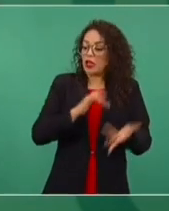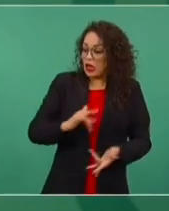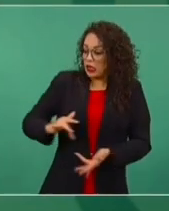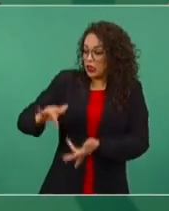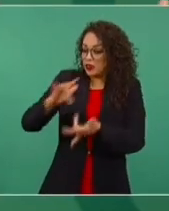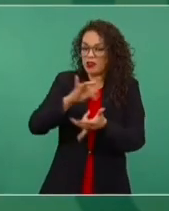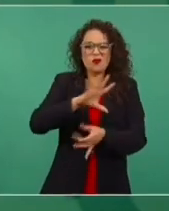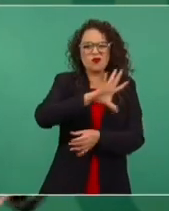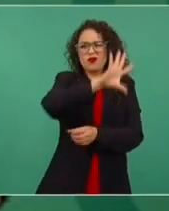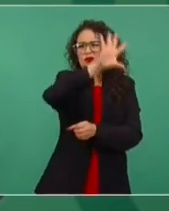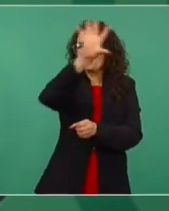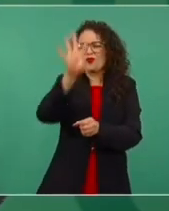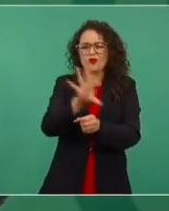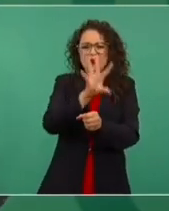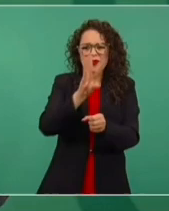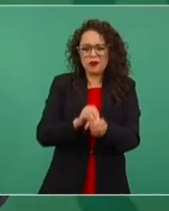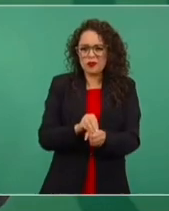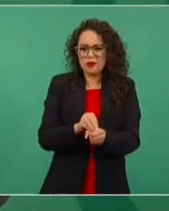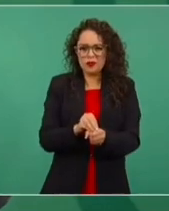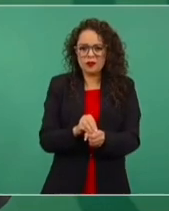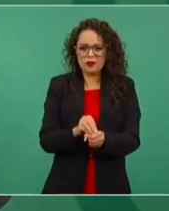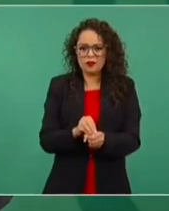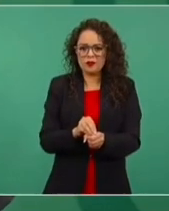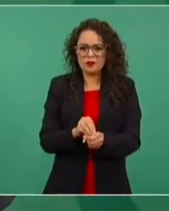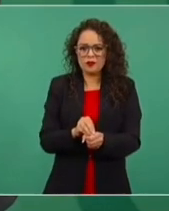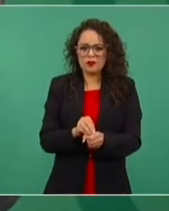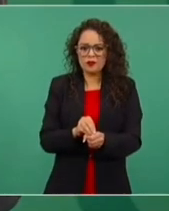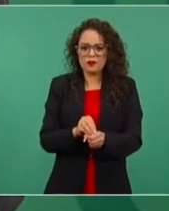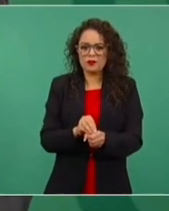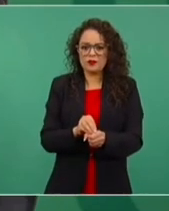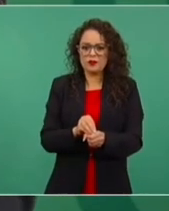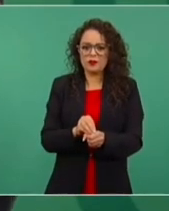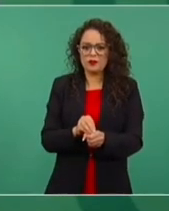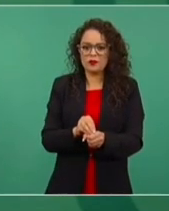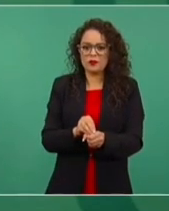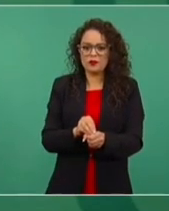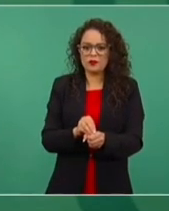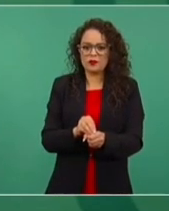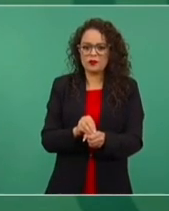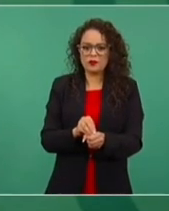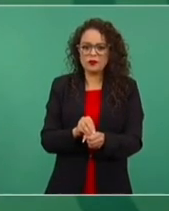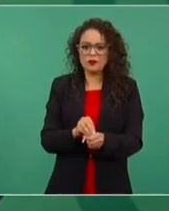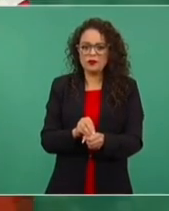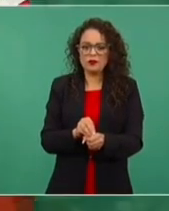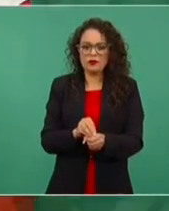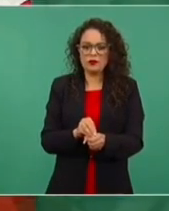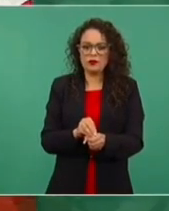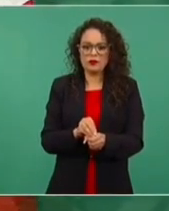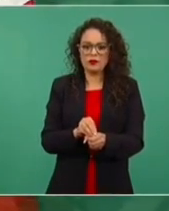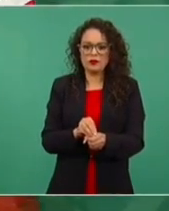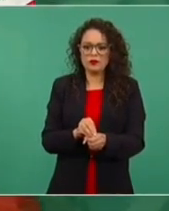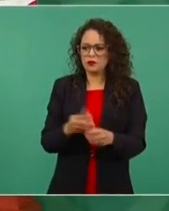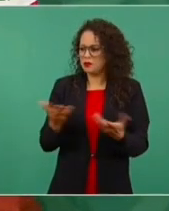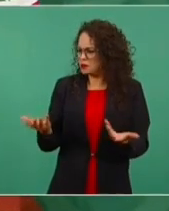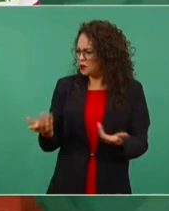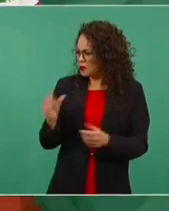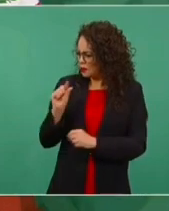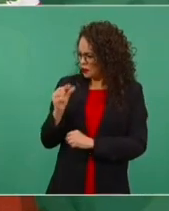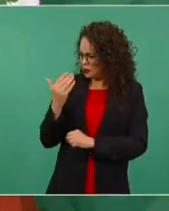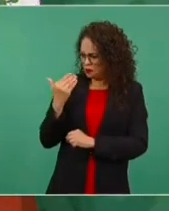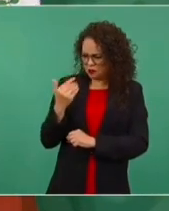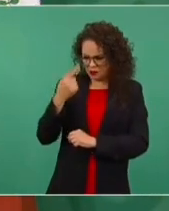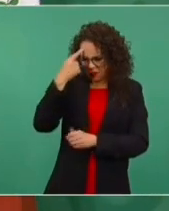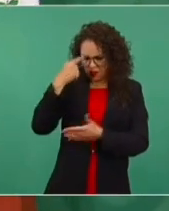en todo, ya salió creo que en el Universal